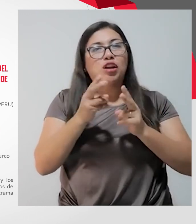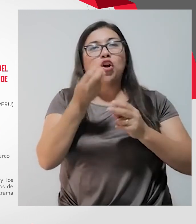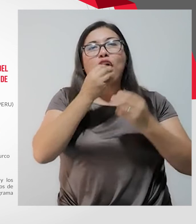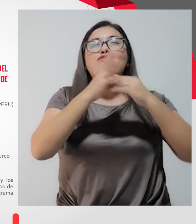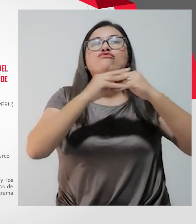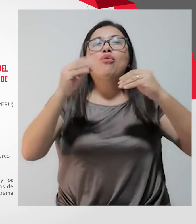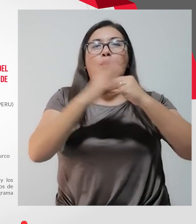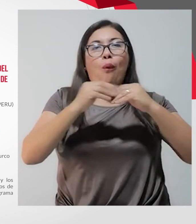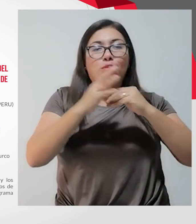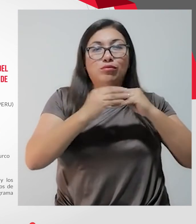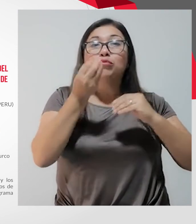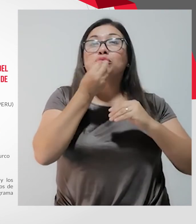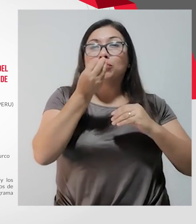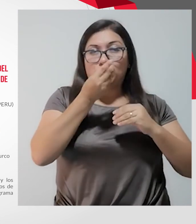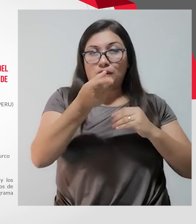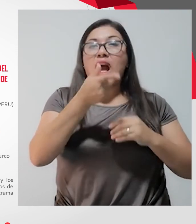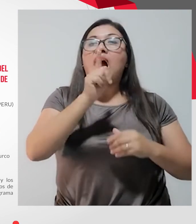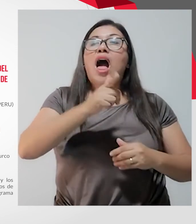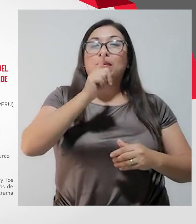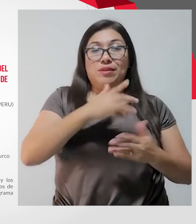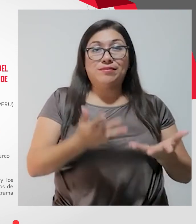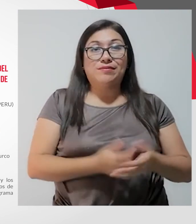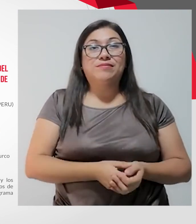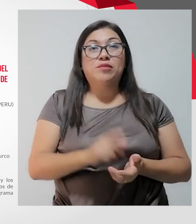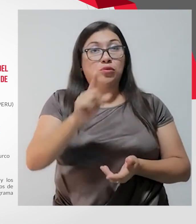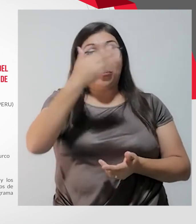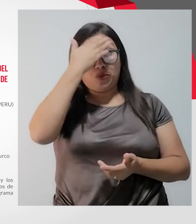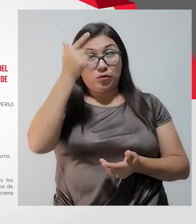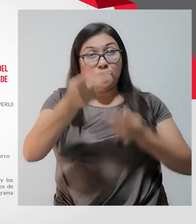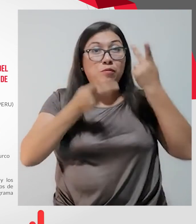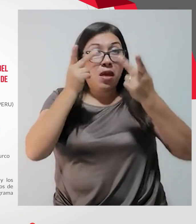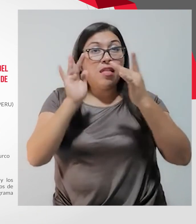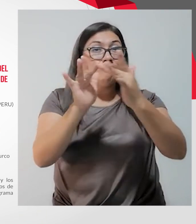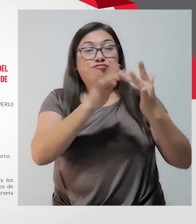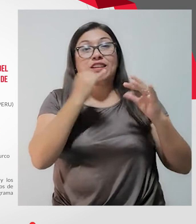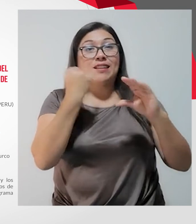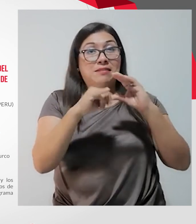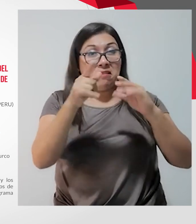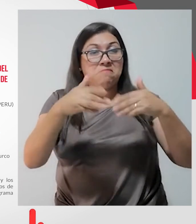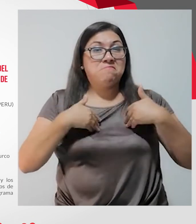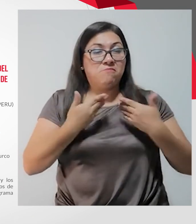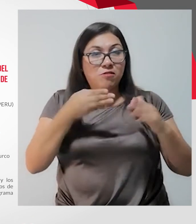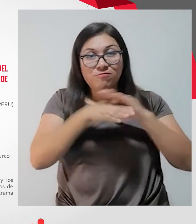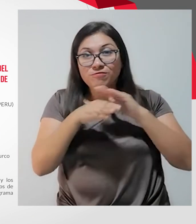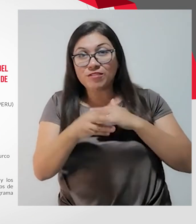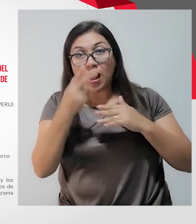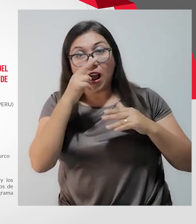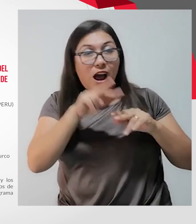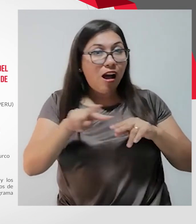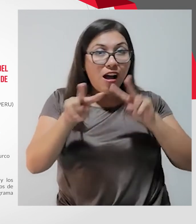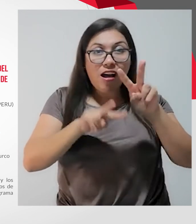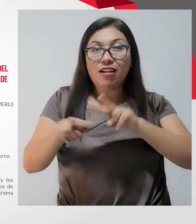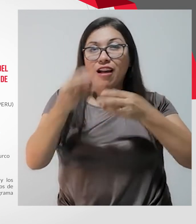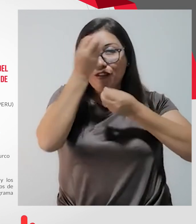muchas frutas. También consumir agua. No se olviden, visiten nuestras redes sociales donde encontrarán información